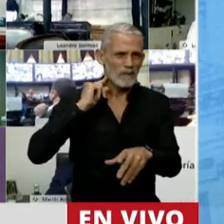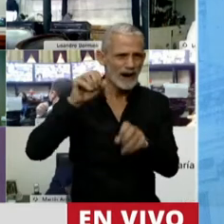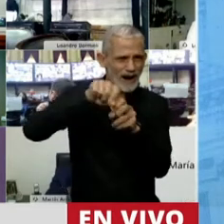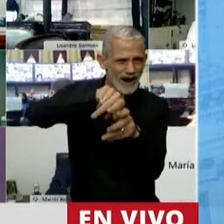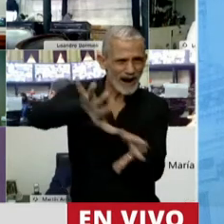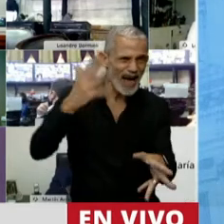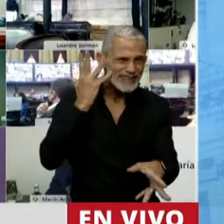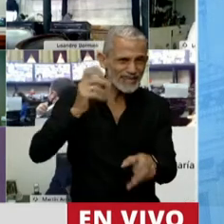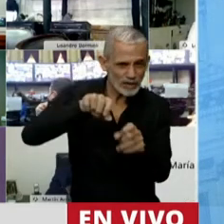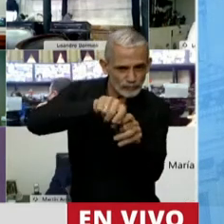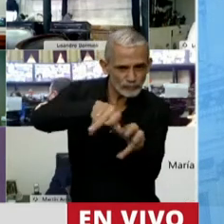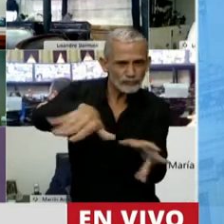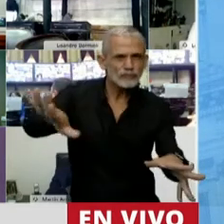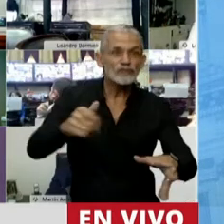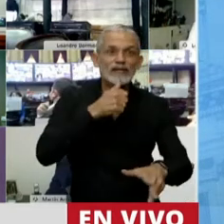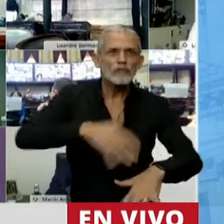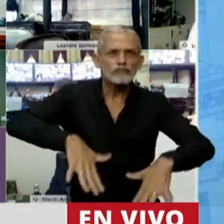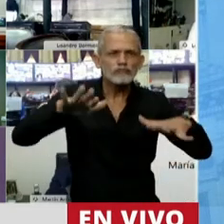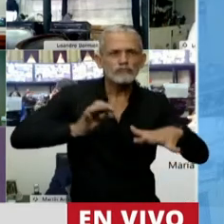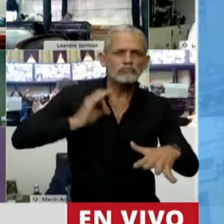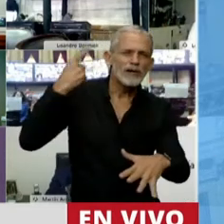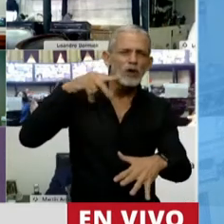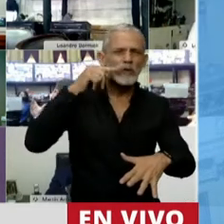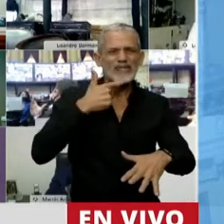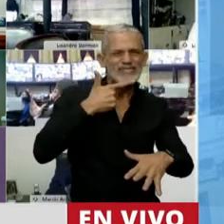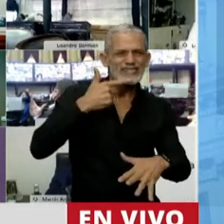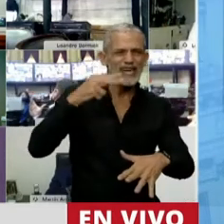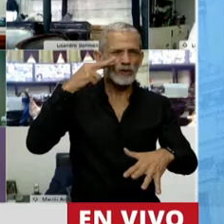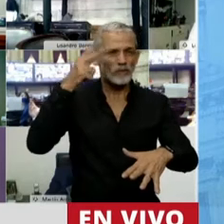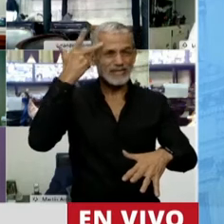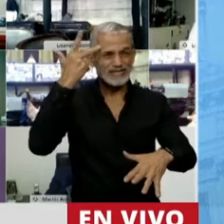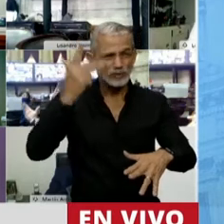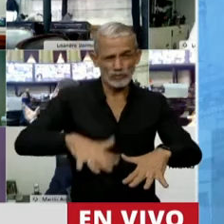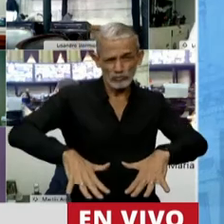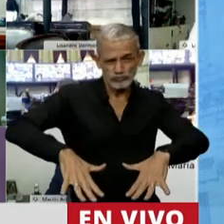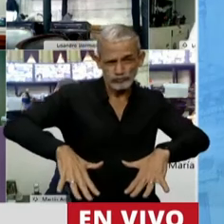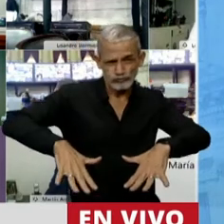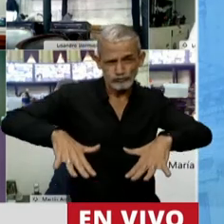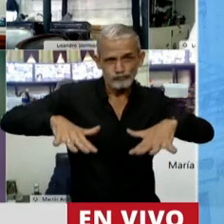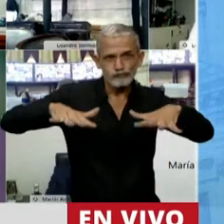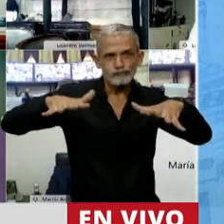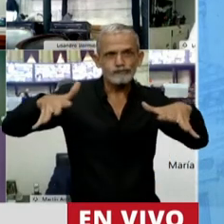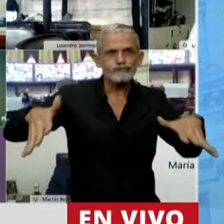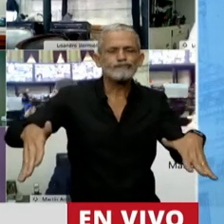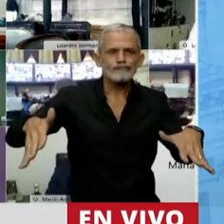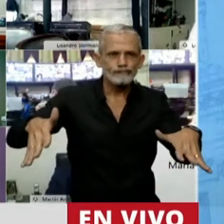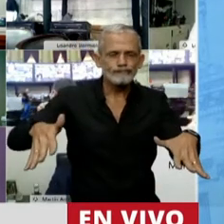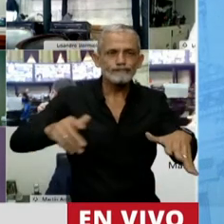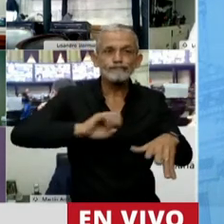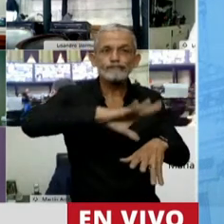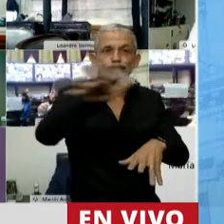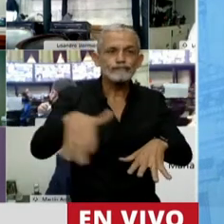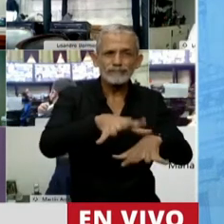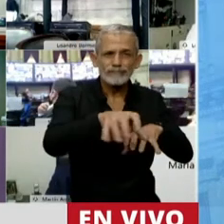Delta, cuando vinieron las inundaciones en el 2017, 2018, se fueron la mitad, la mitad de la hacienda,